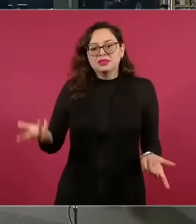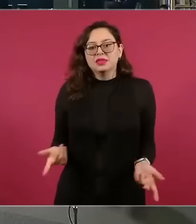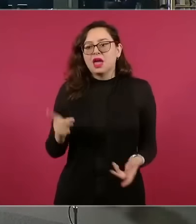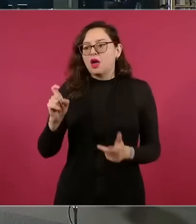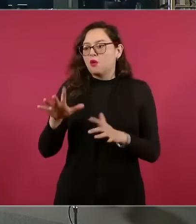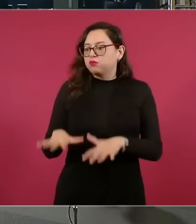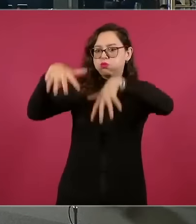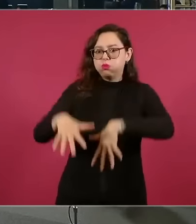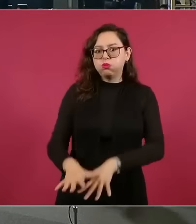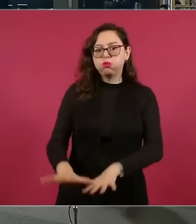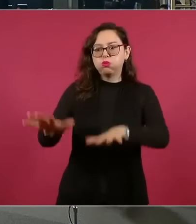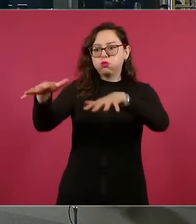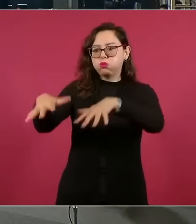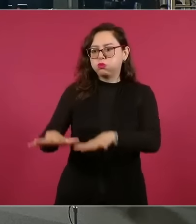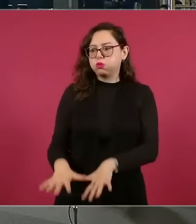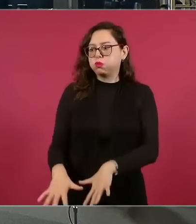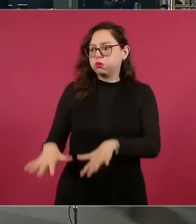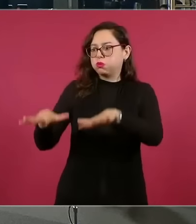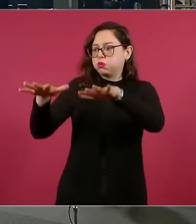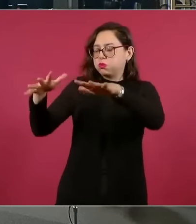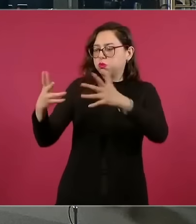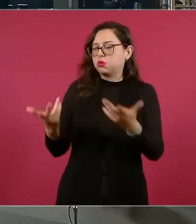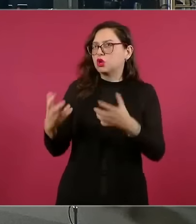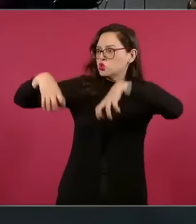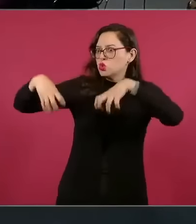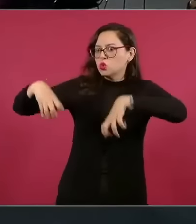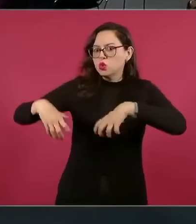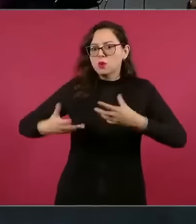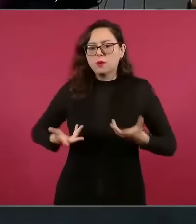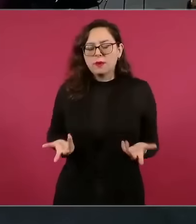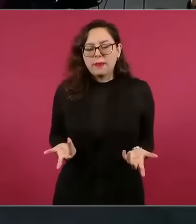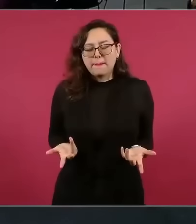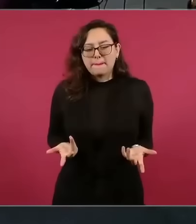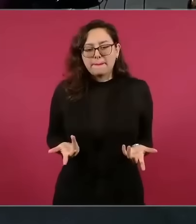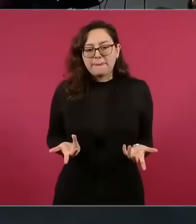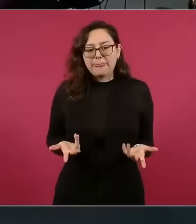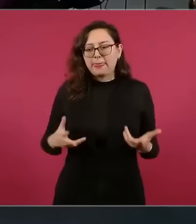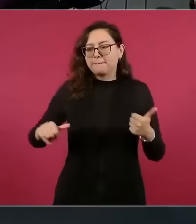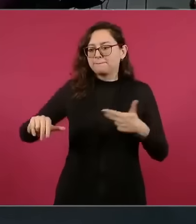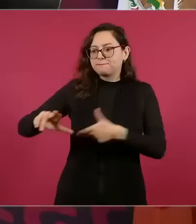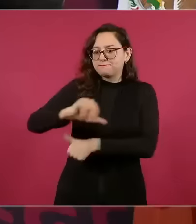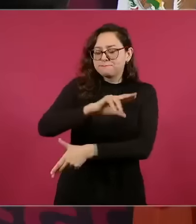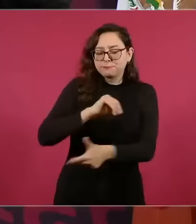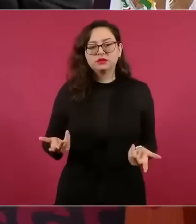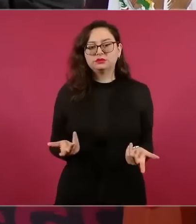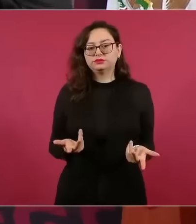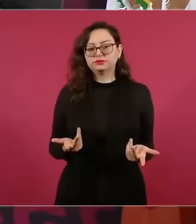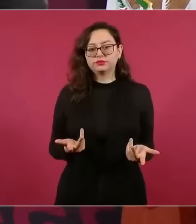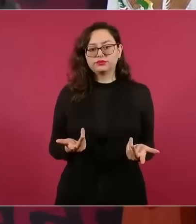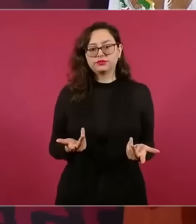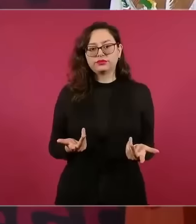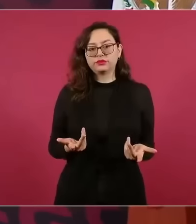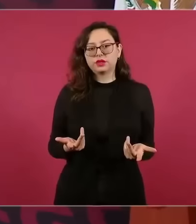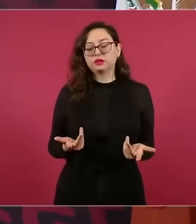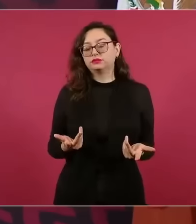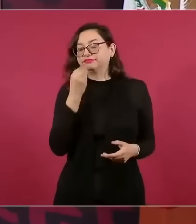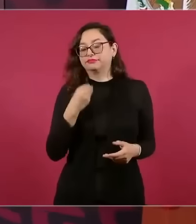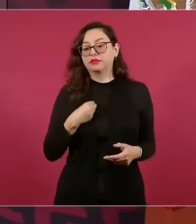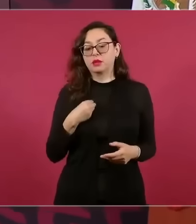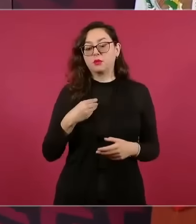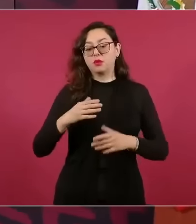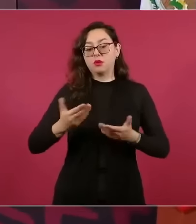embalses. En los tiempos de lluvia, con huracanes, había que soltar